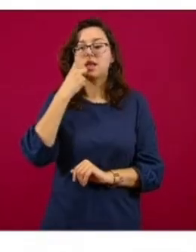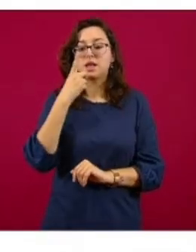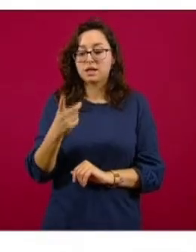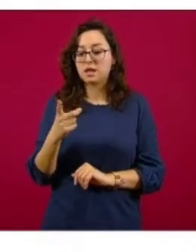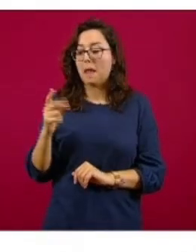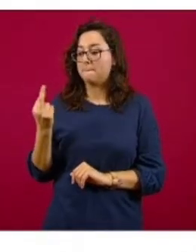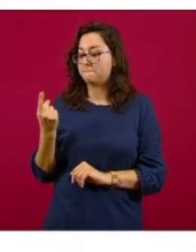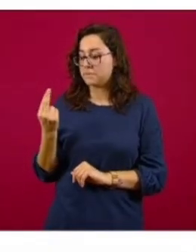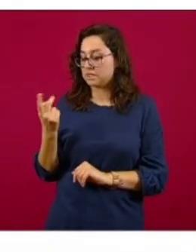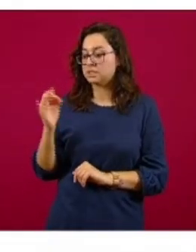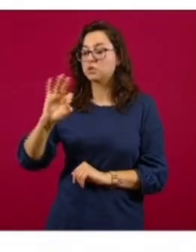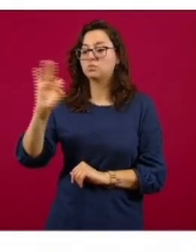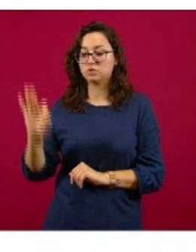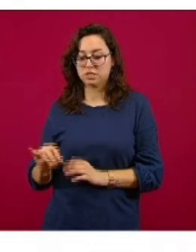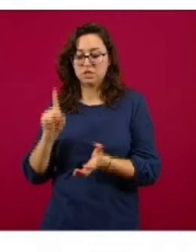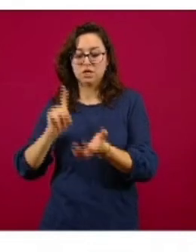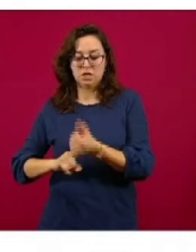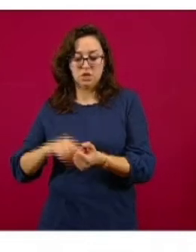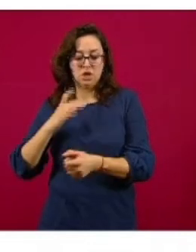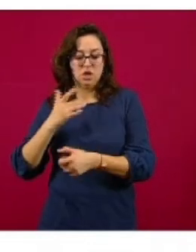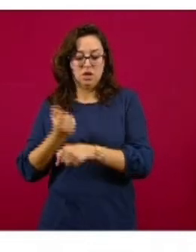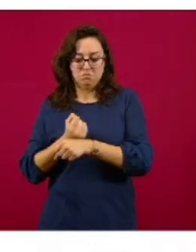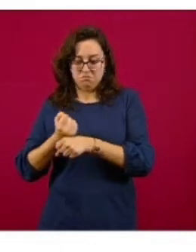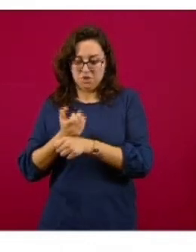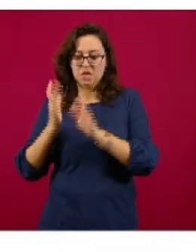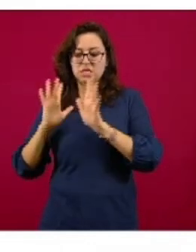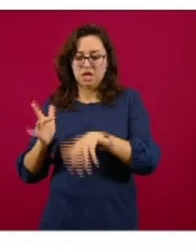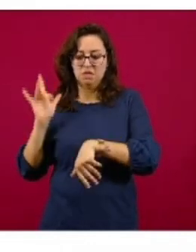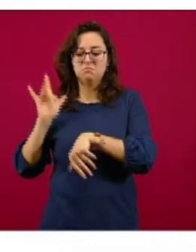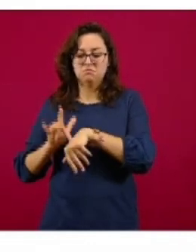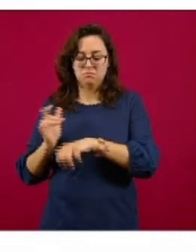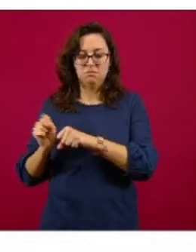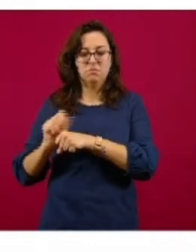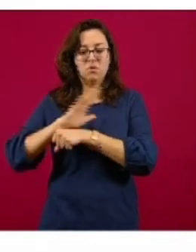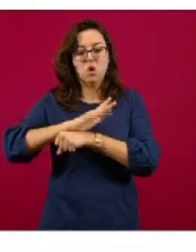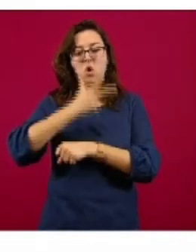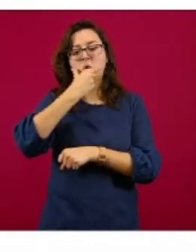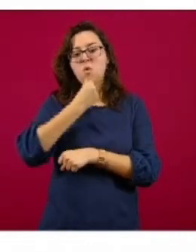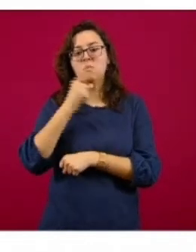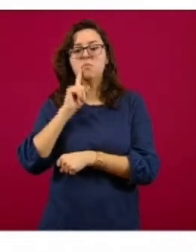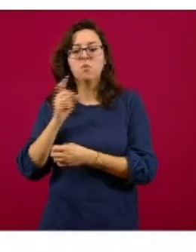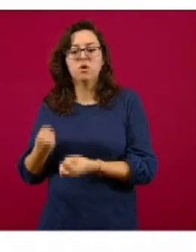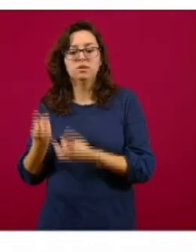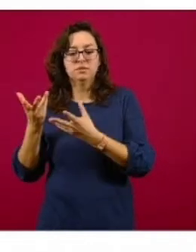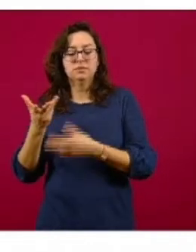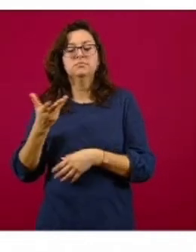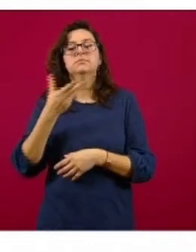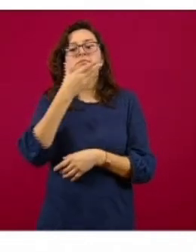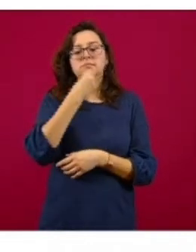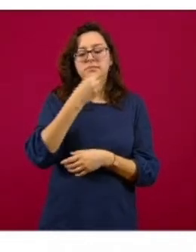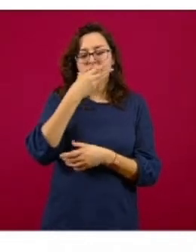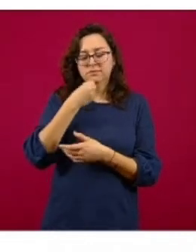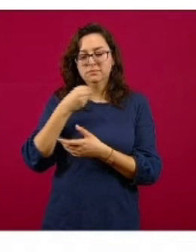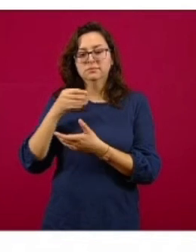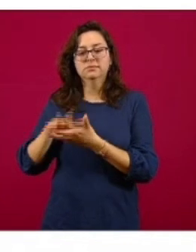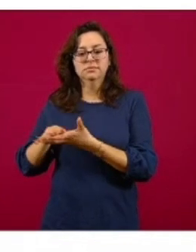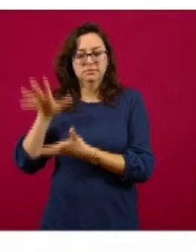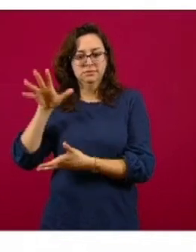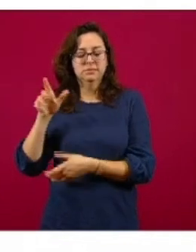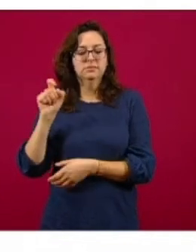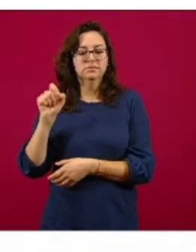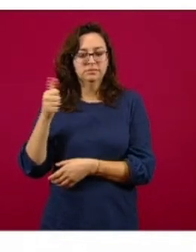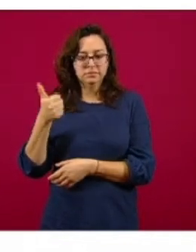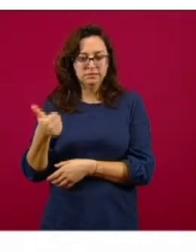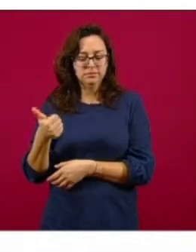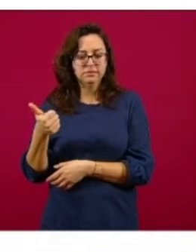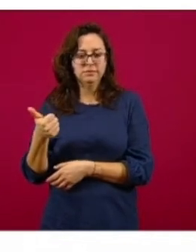positivos, tenían anticuerpos. ¿Cuántos hombres y cuántas mujeres? Bueno, los hombres un poquito más alto, 26, que las